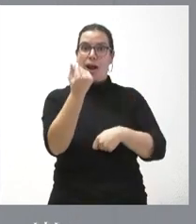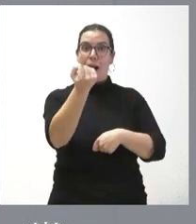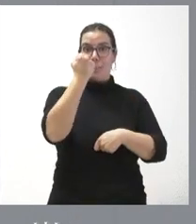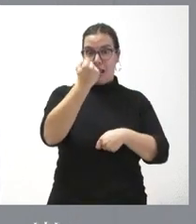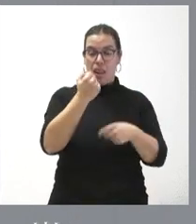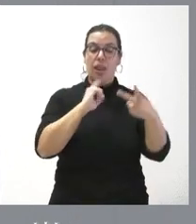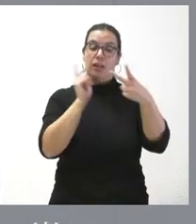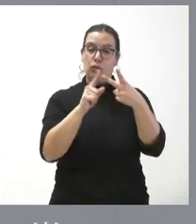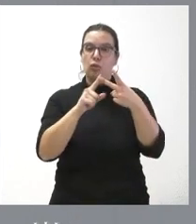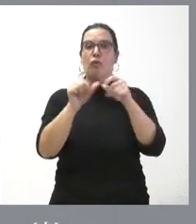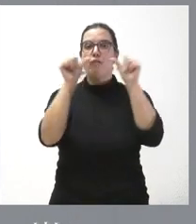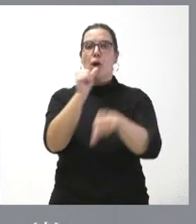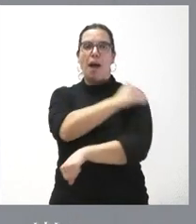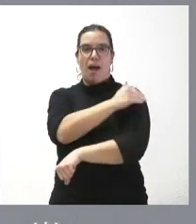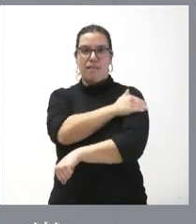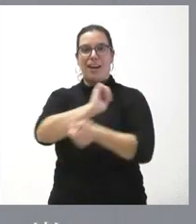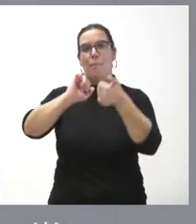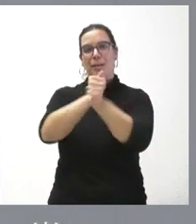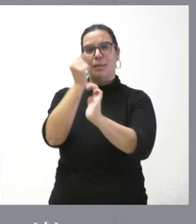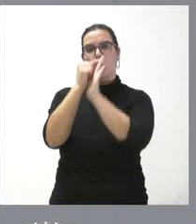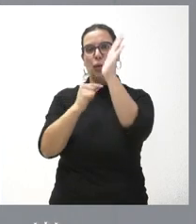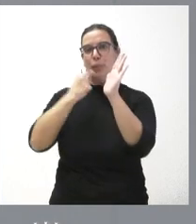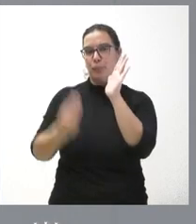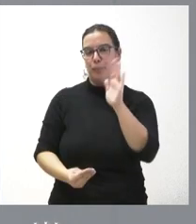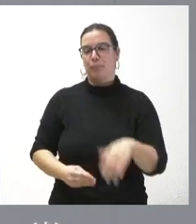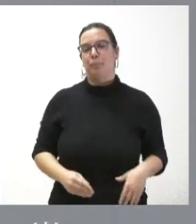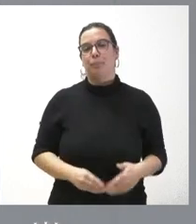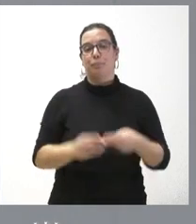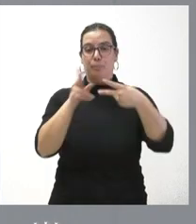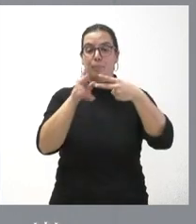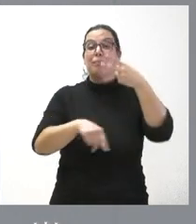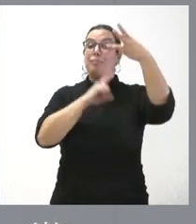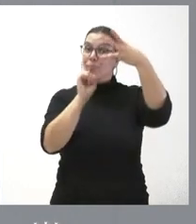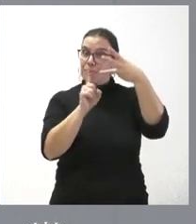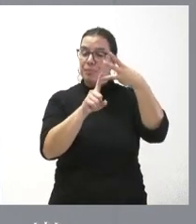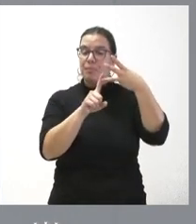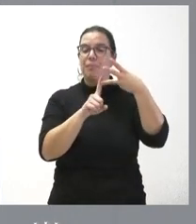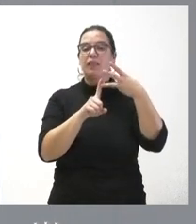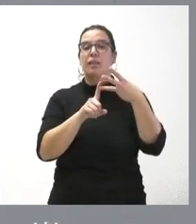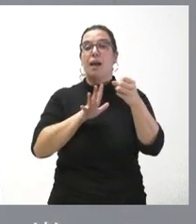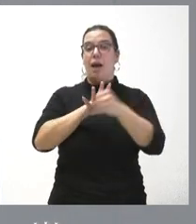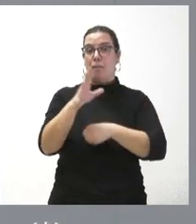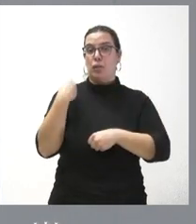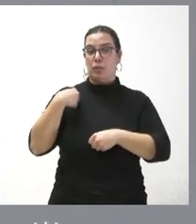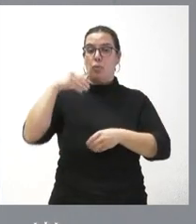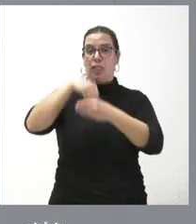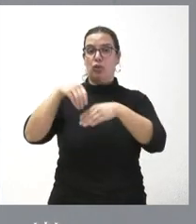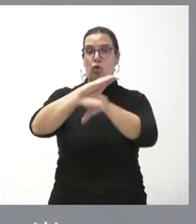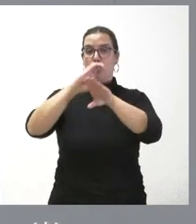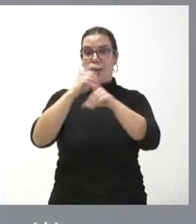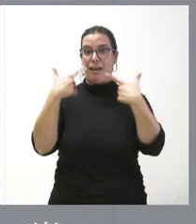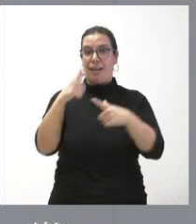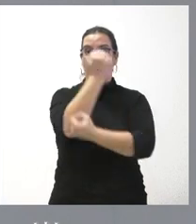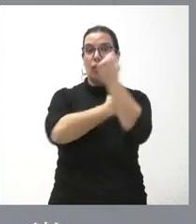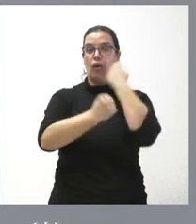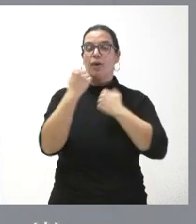otros a través de avales y préstamos en buenas condiciones de mercado. Y la tercera cuestión, en el ámbito de la propia Consejería de Economía, es la aportación